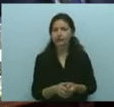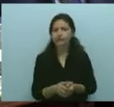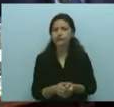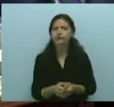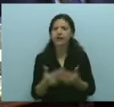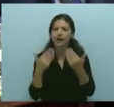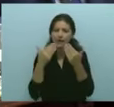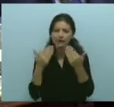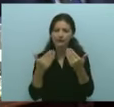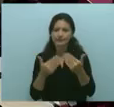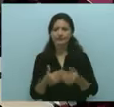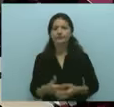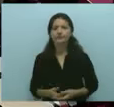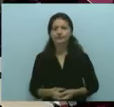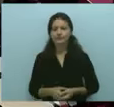esta ley. Muchas gracias, Presidenta. Gracias, Diputado.